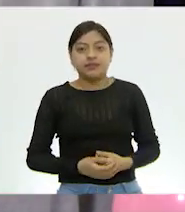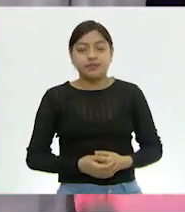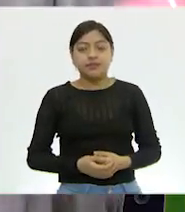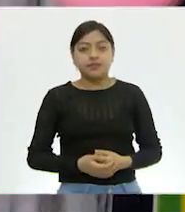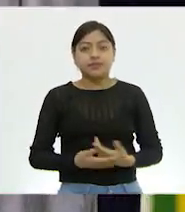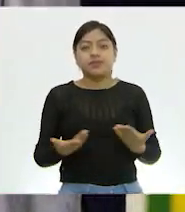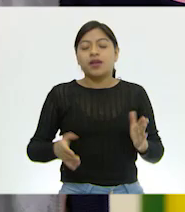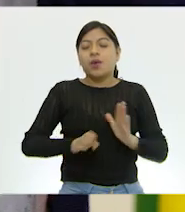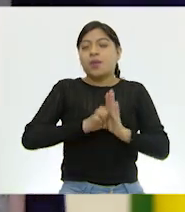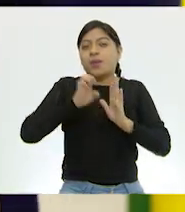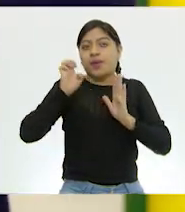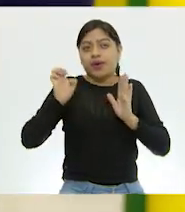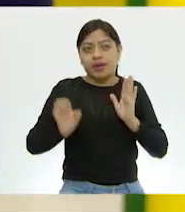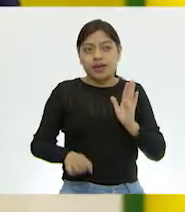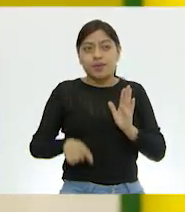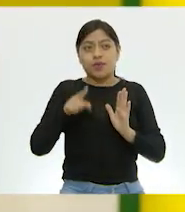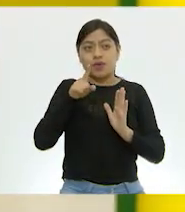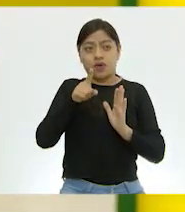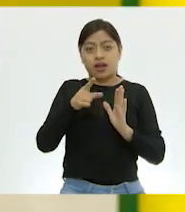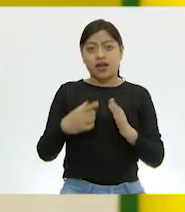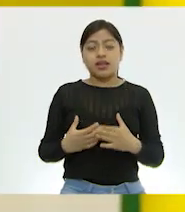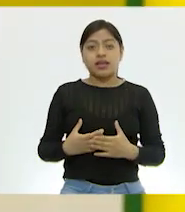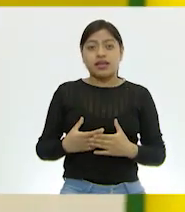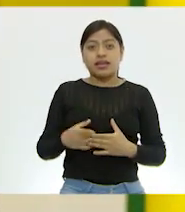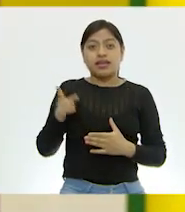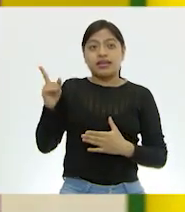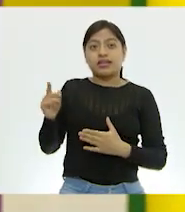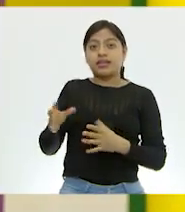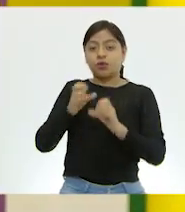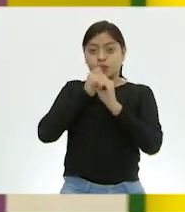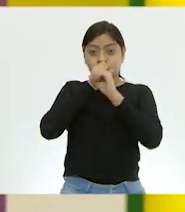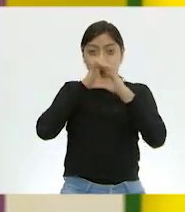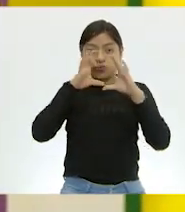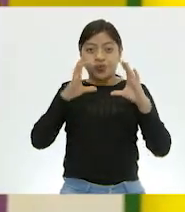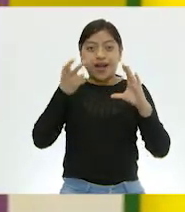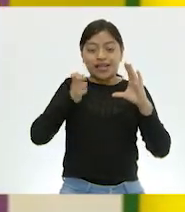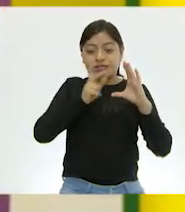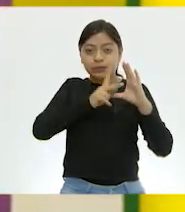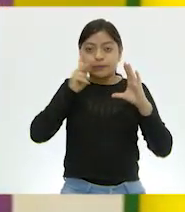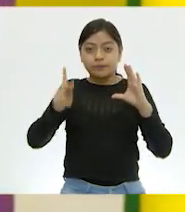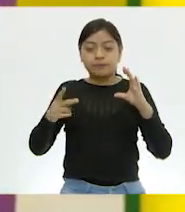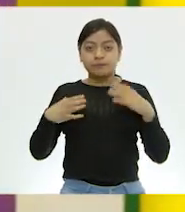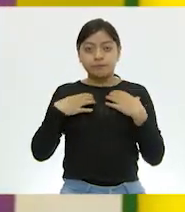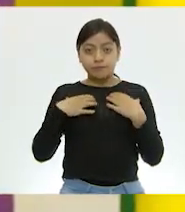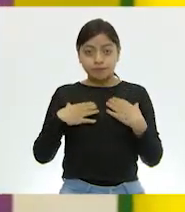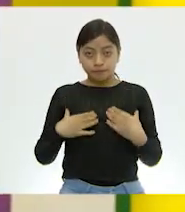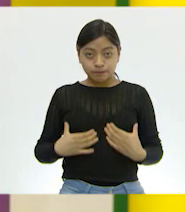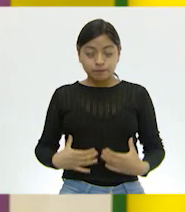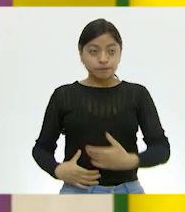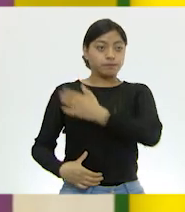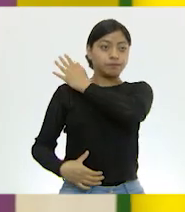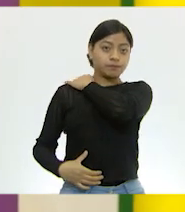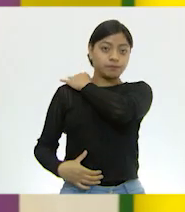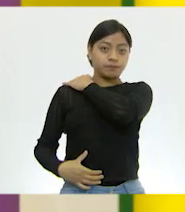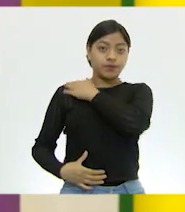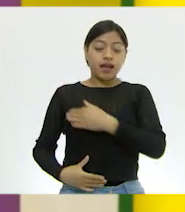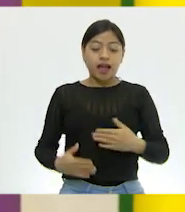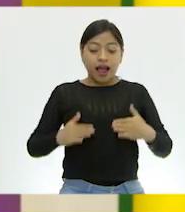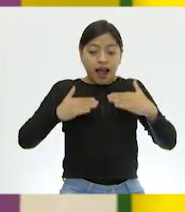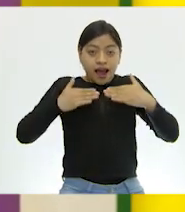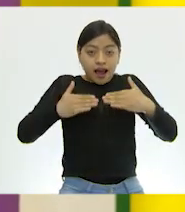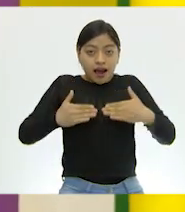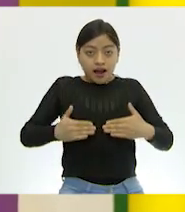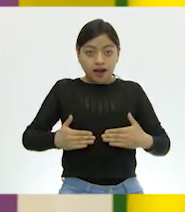hiciéramos de cuenta que estos son los pulmones, si te das cuenta, aquí están protegidos nuestros pulmones